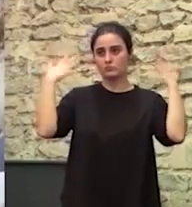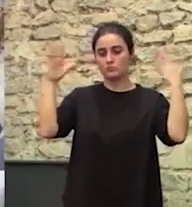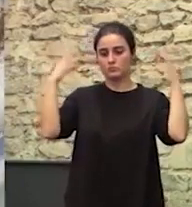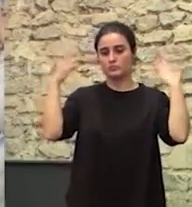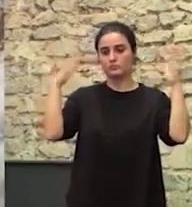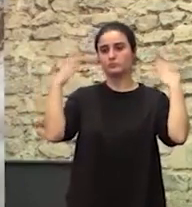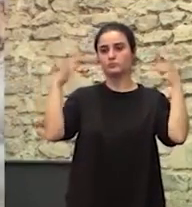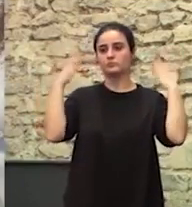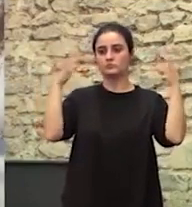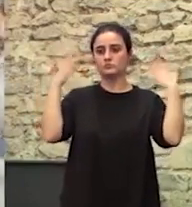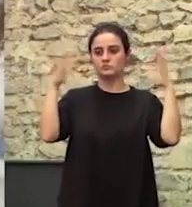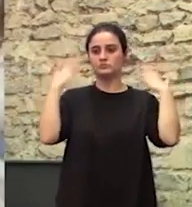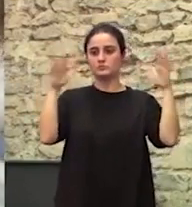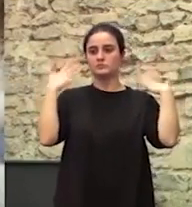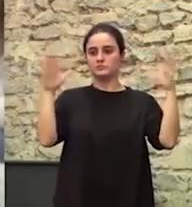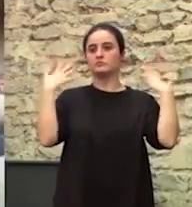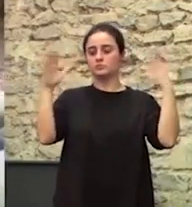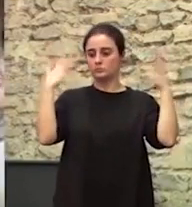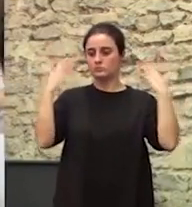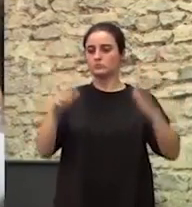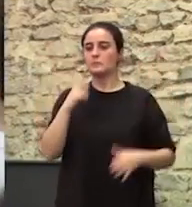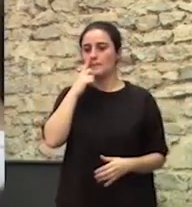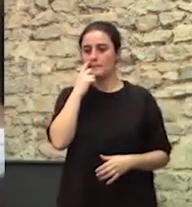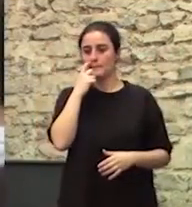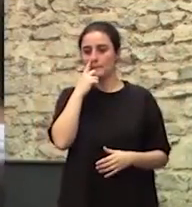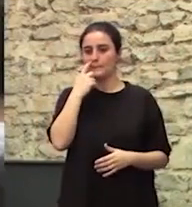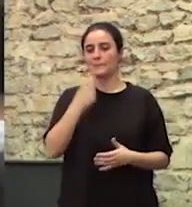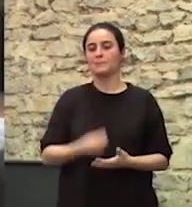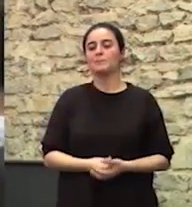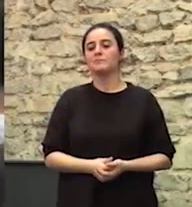Aplausos Aplausos Aplausos